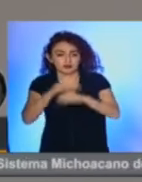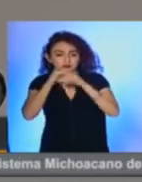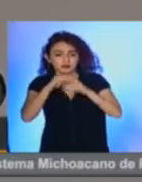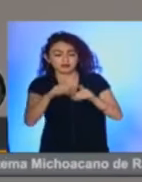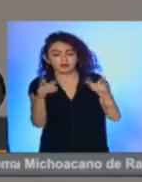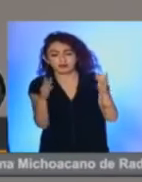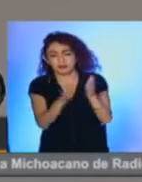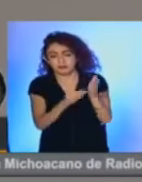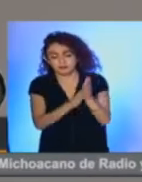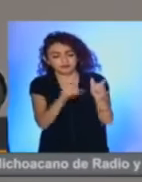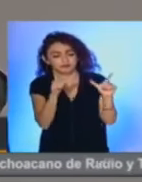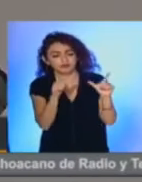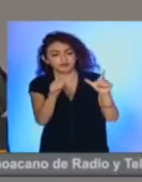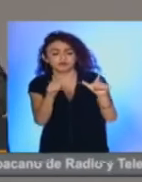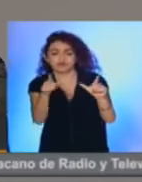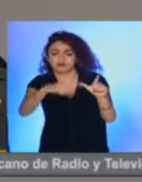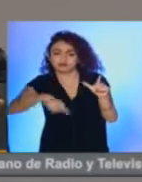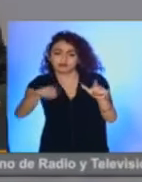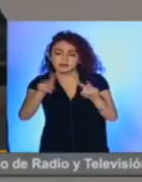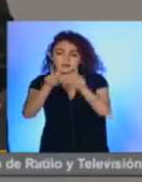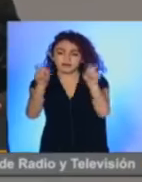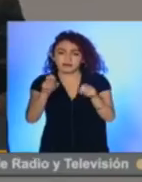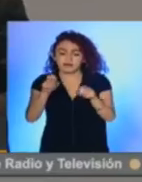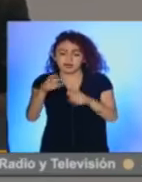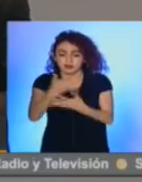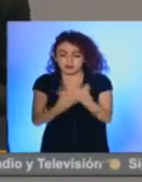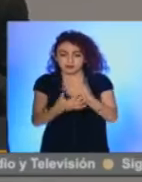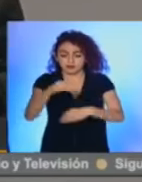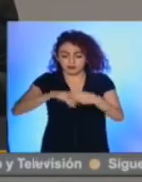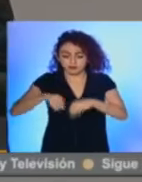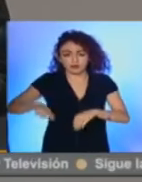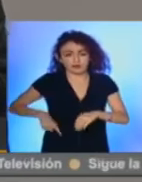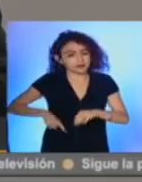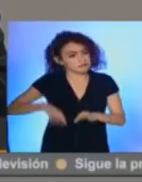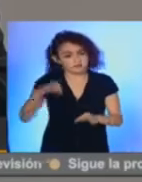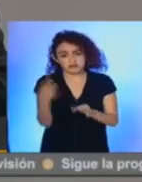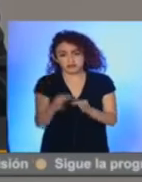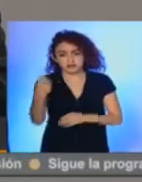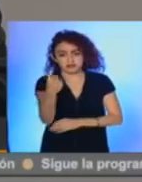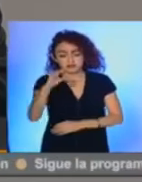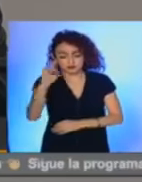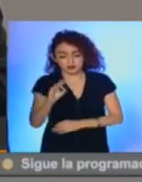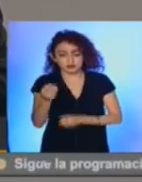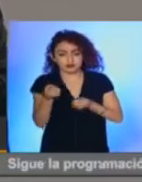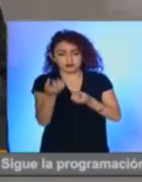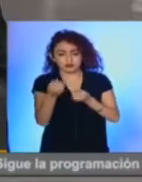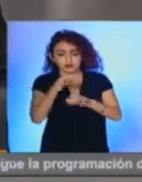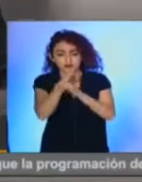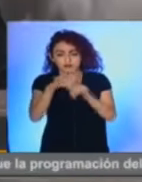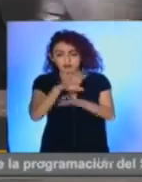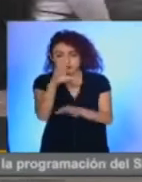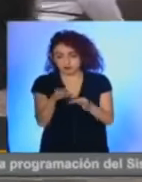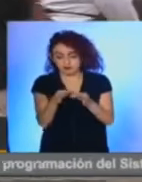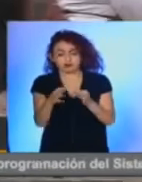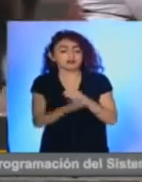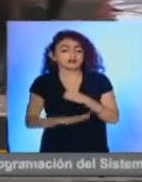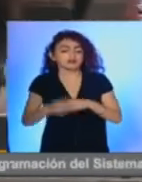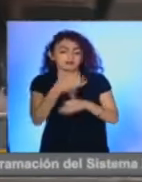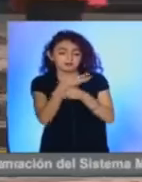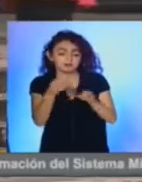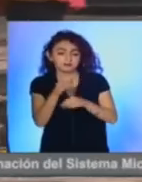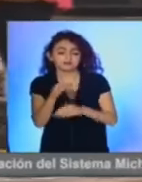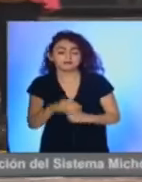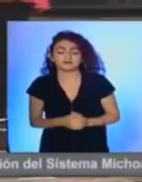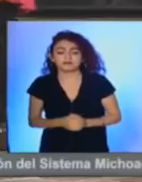de que cuando menos el tema del Poder Ejecutivo ha cumplido al 100% con la entrega de la información. Finalmente,